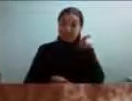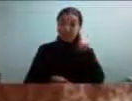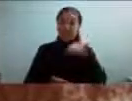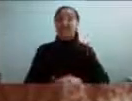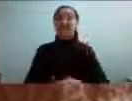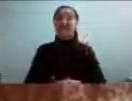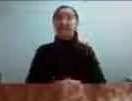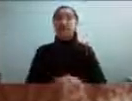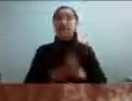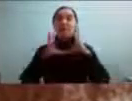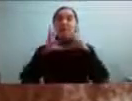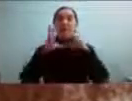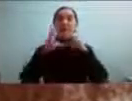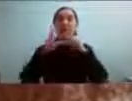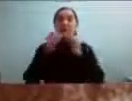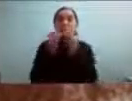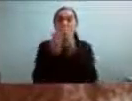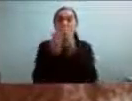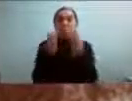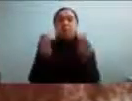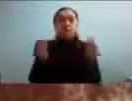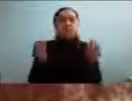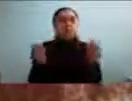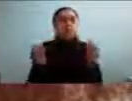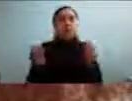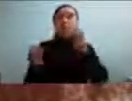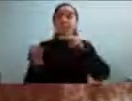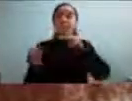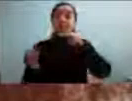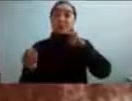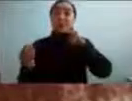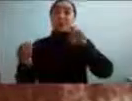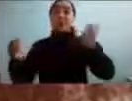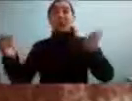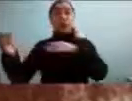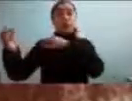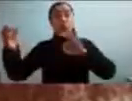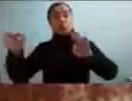numerosa de padres músicos, educadores.